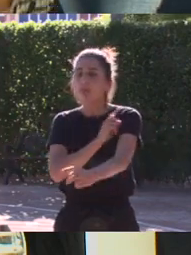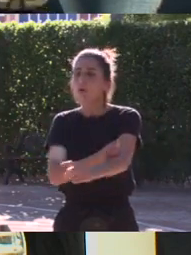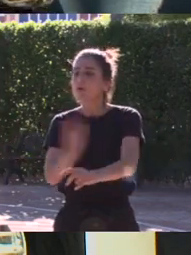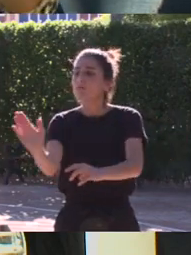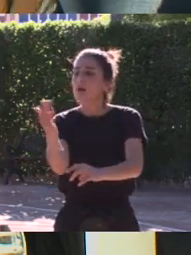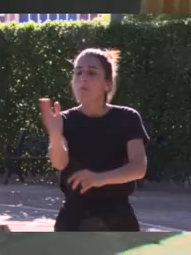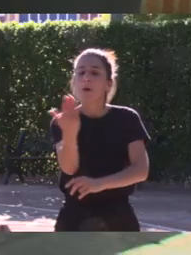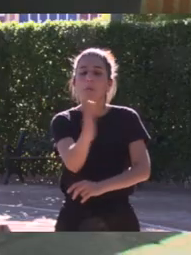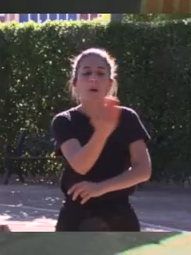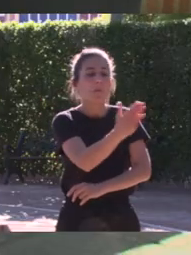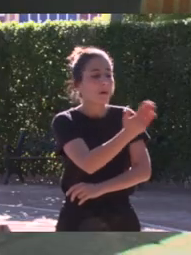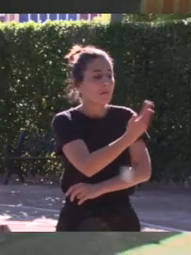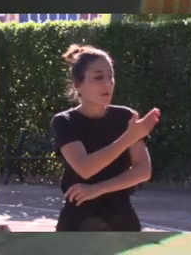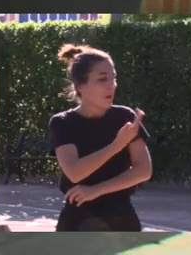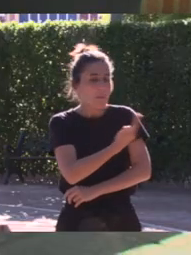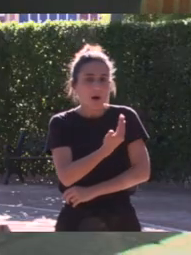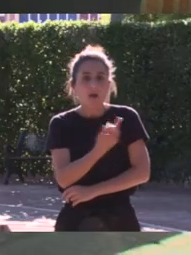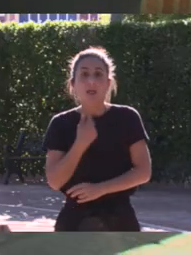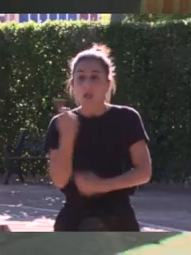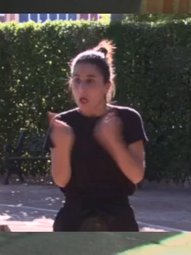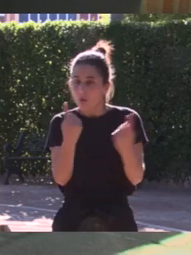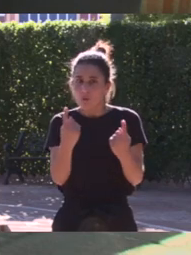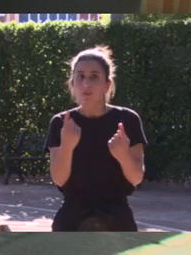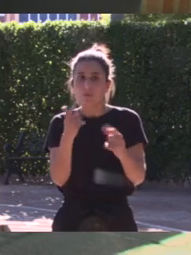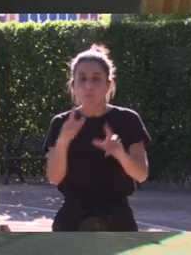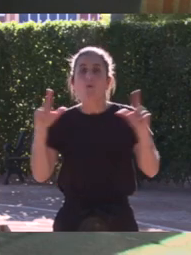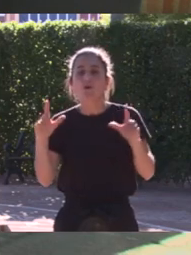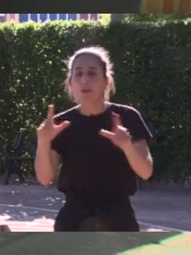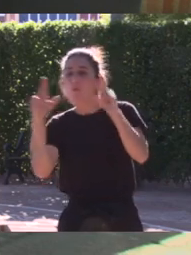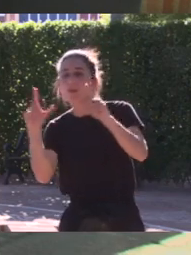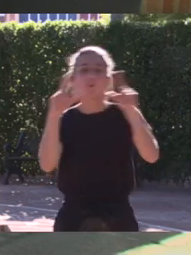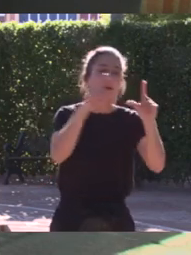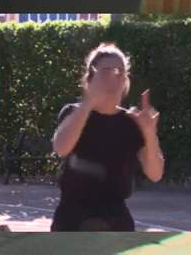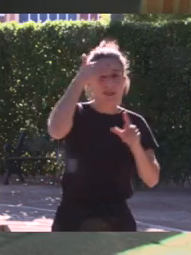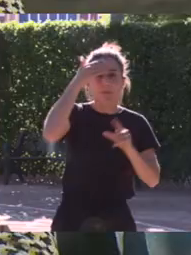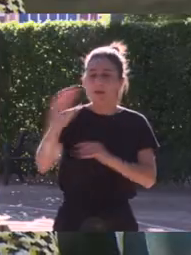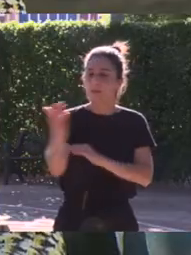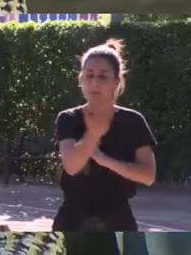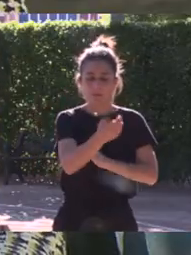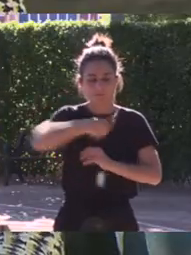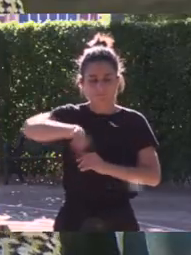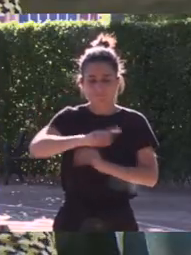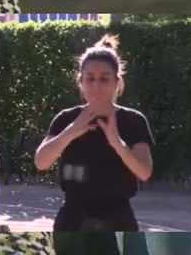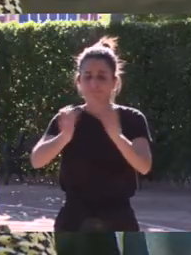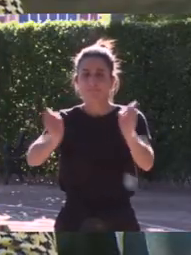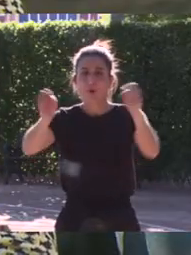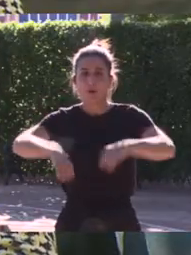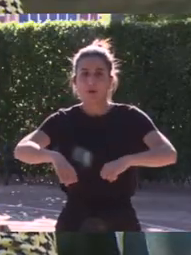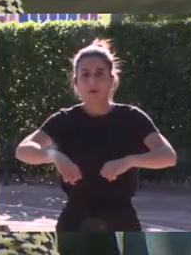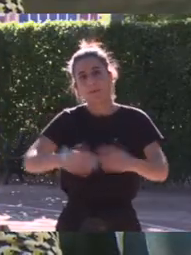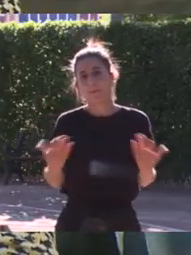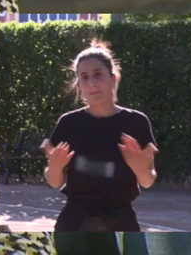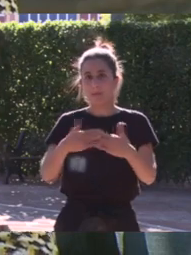y cada uno trae a la mesa una propuesta para la portada al día siguiente y entre todas la elegimos y así pues vamos